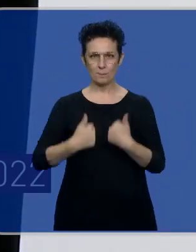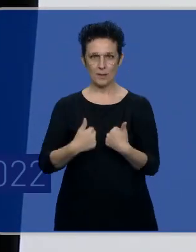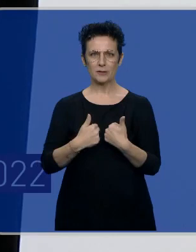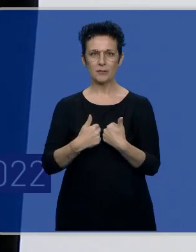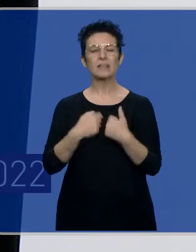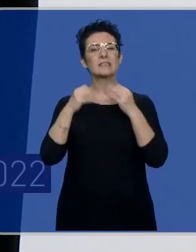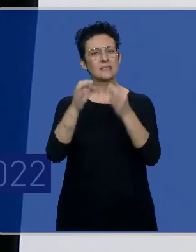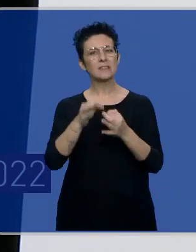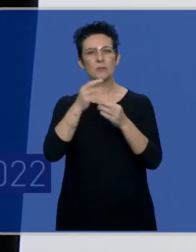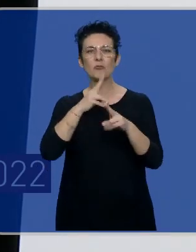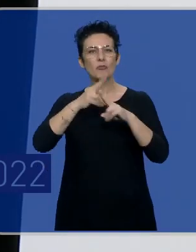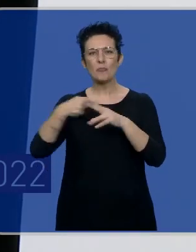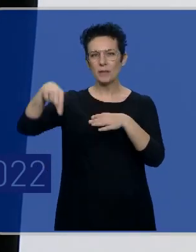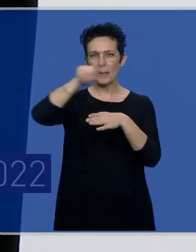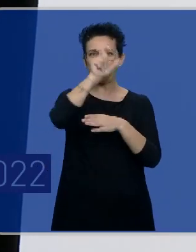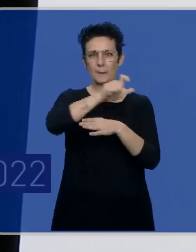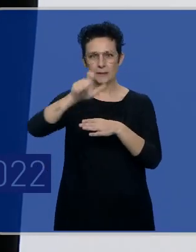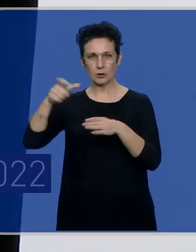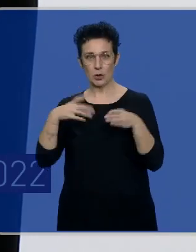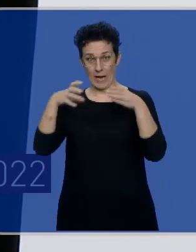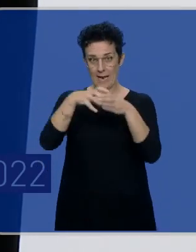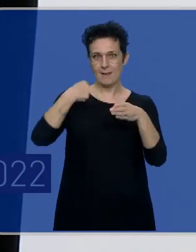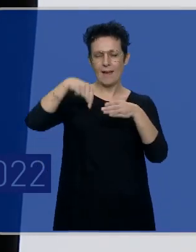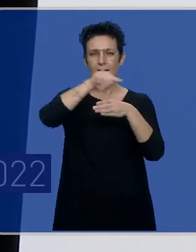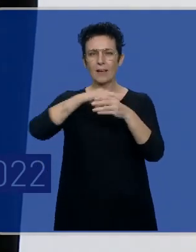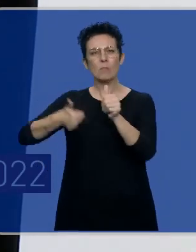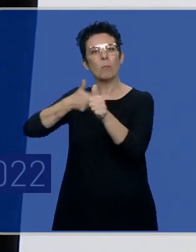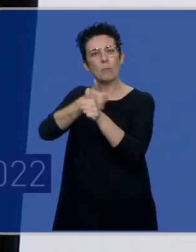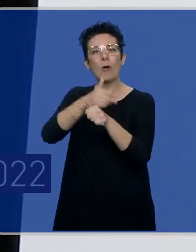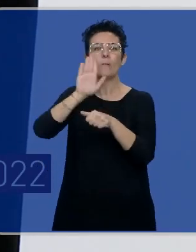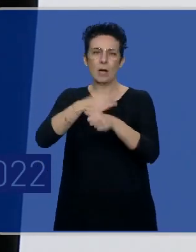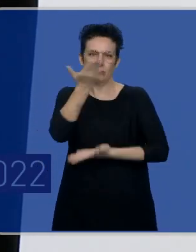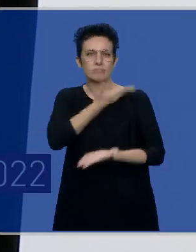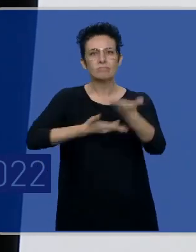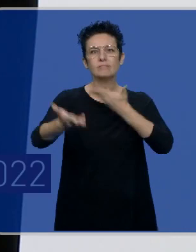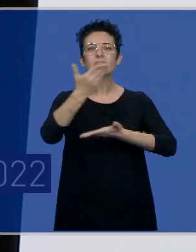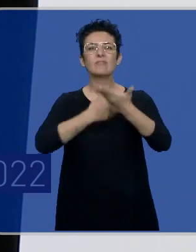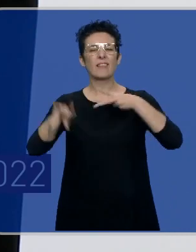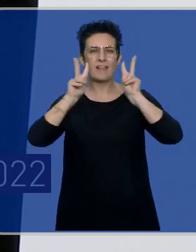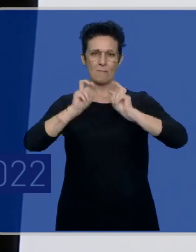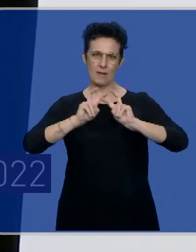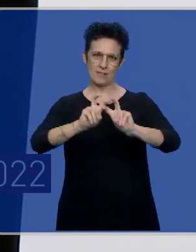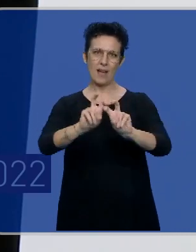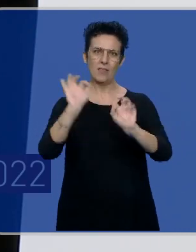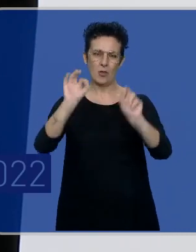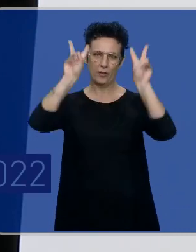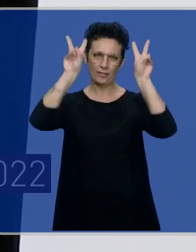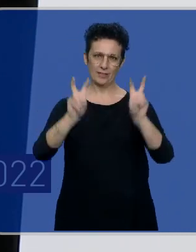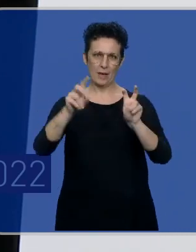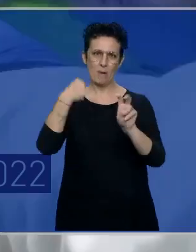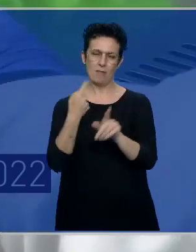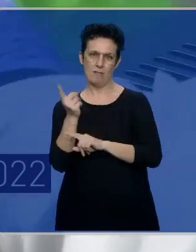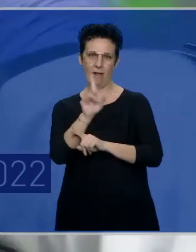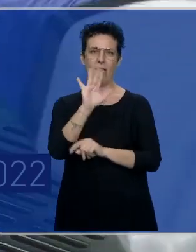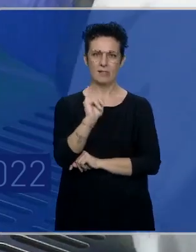siempre digo, en nombre de toda la gente que está detrás y que ha contribuido, por supuesto, a todas las investigaciones en las que yo